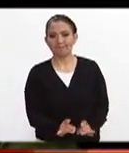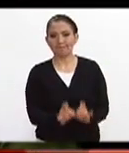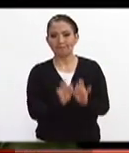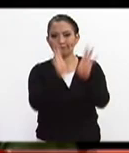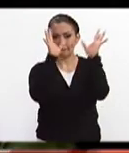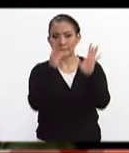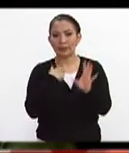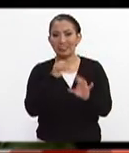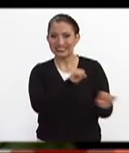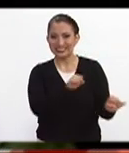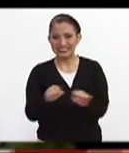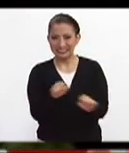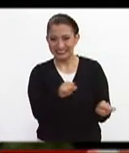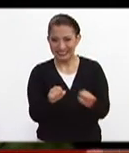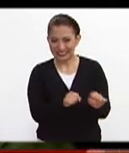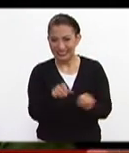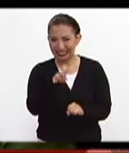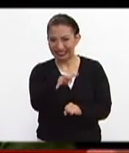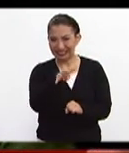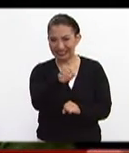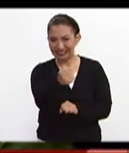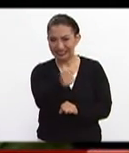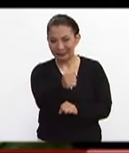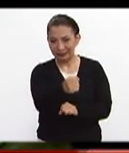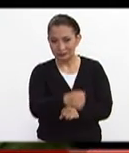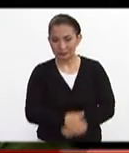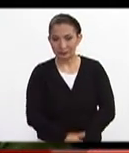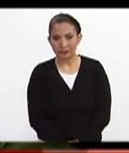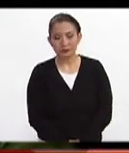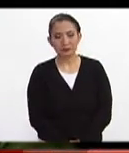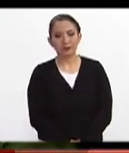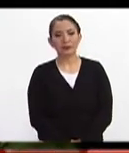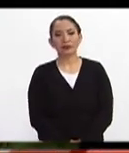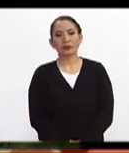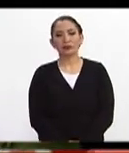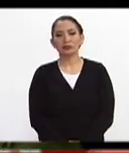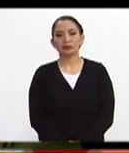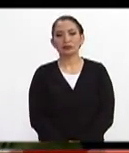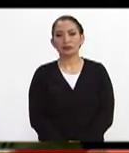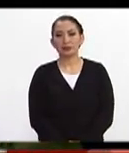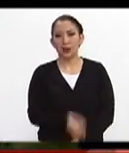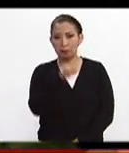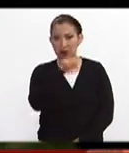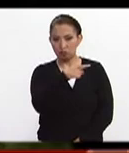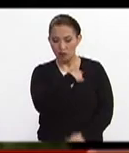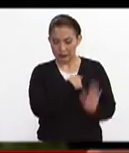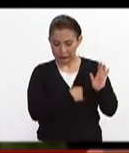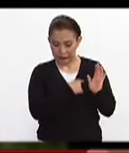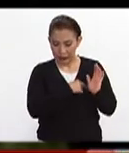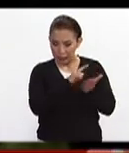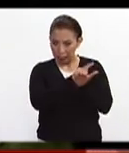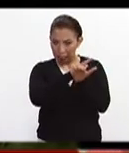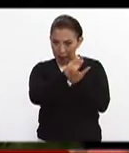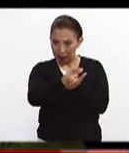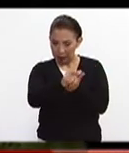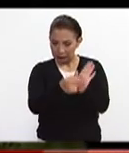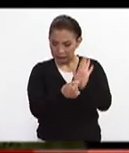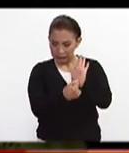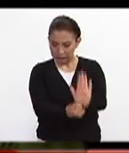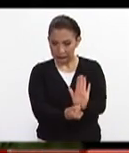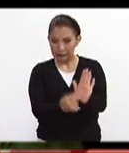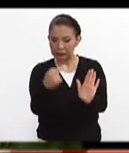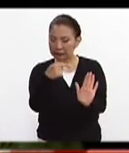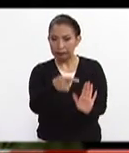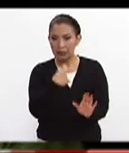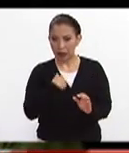del sismo del 19 de septiembre, siguiendo el compromiso de transparencia que